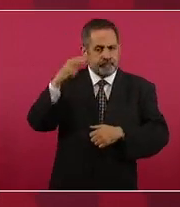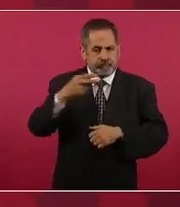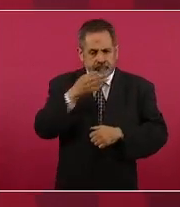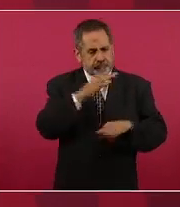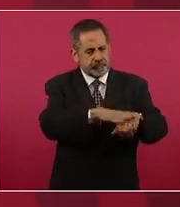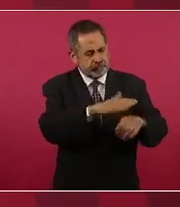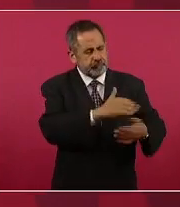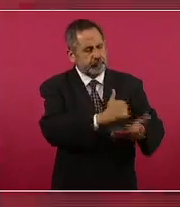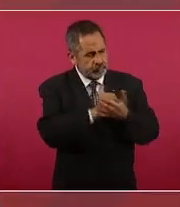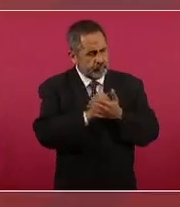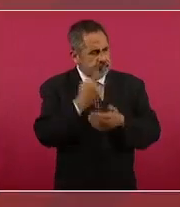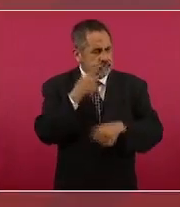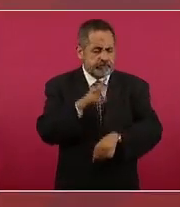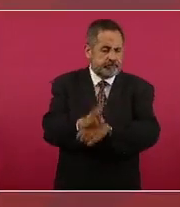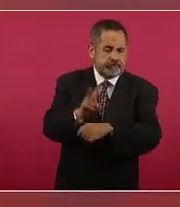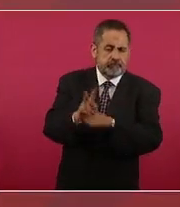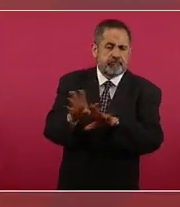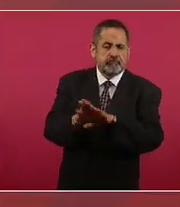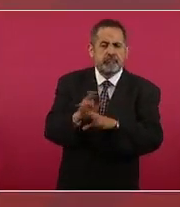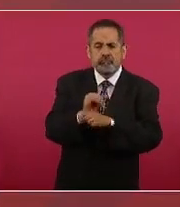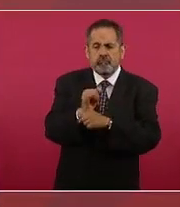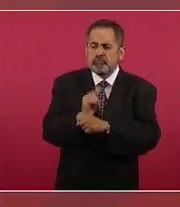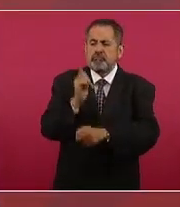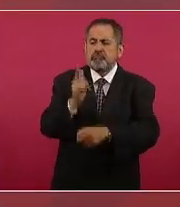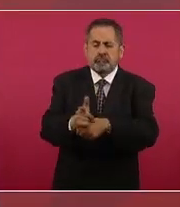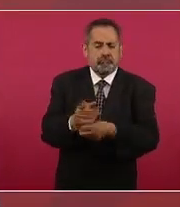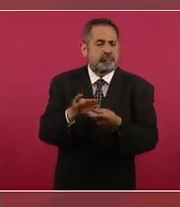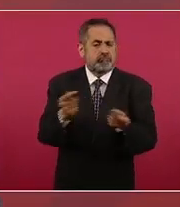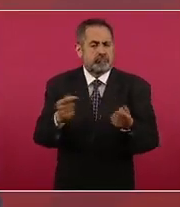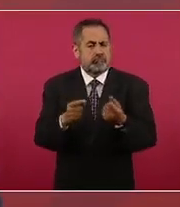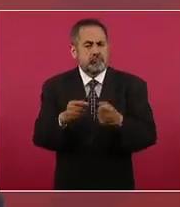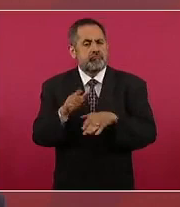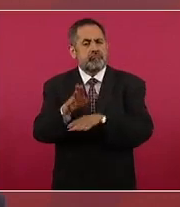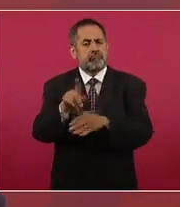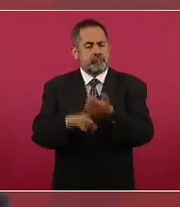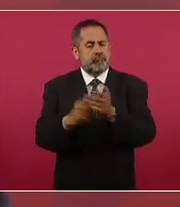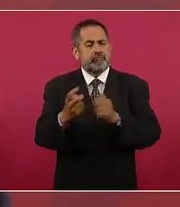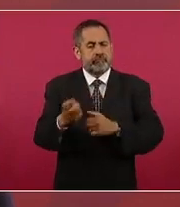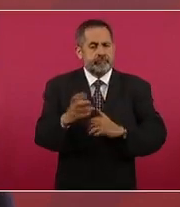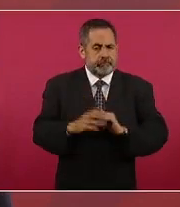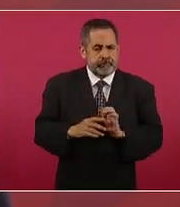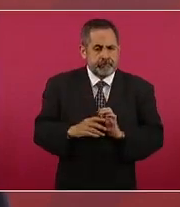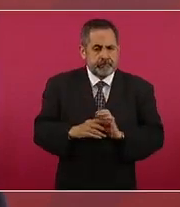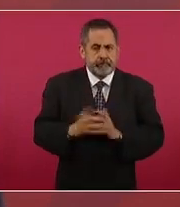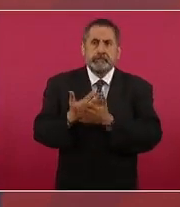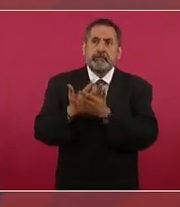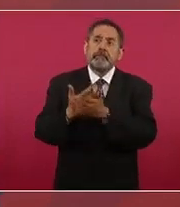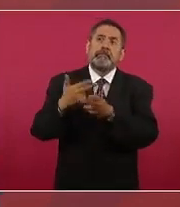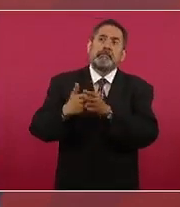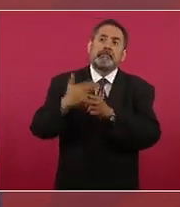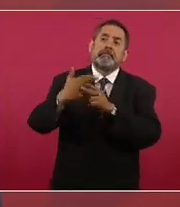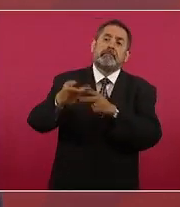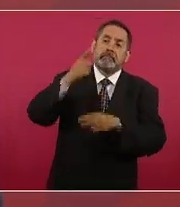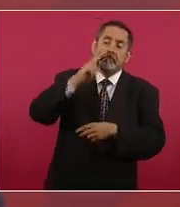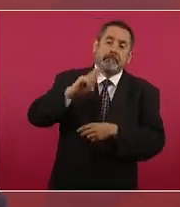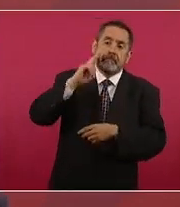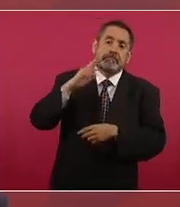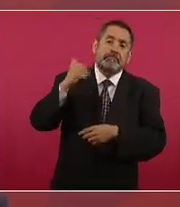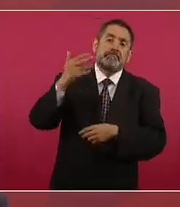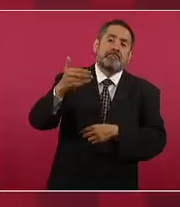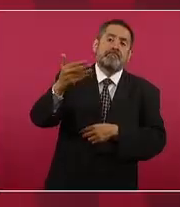ayude a hacer la investigación sobre este caso, no esperar a que